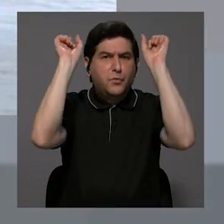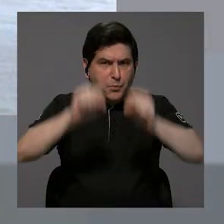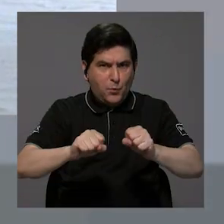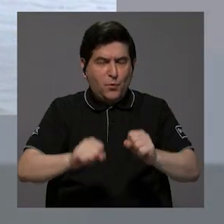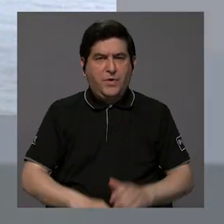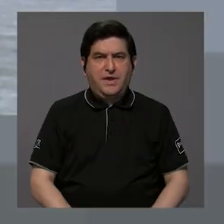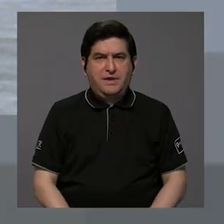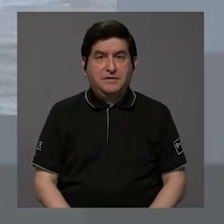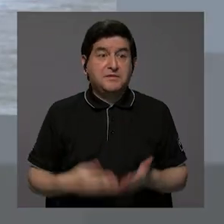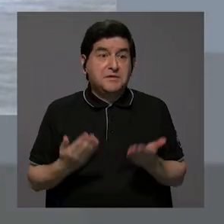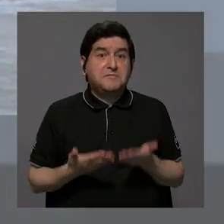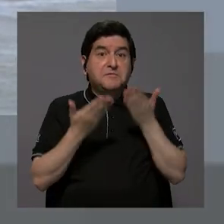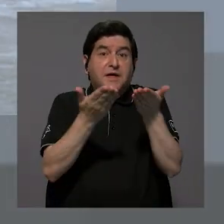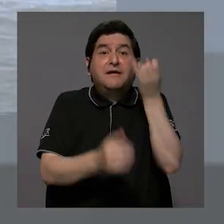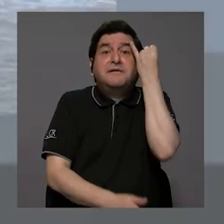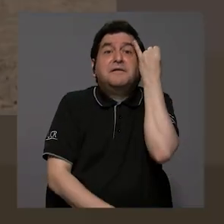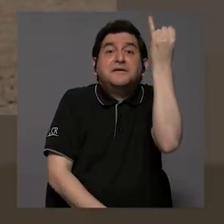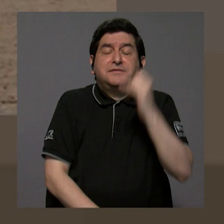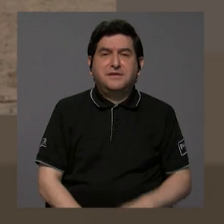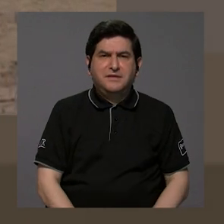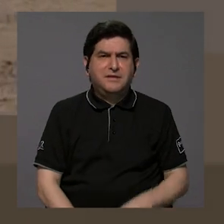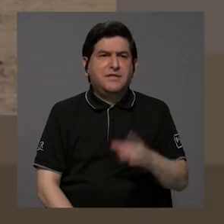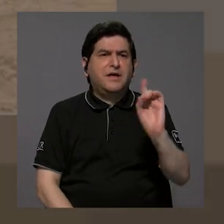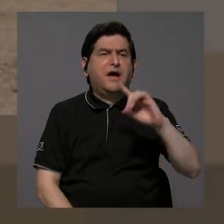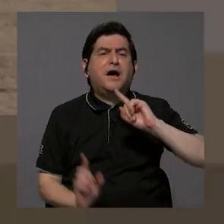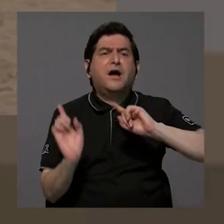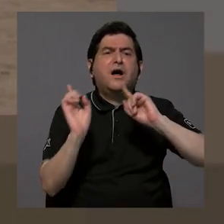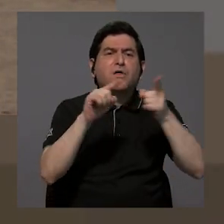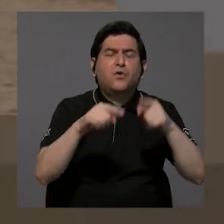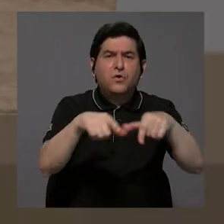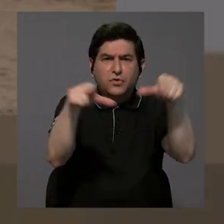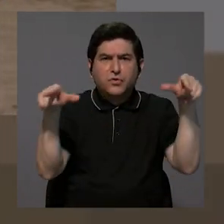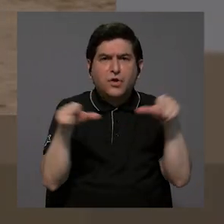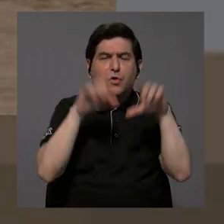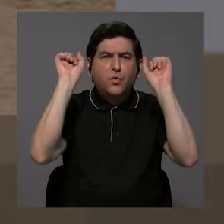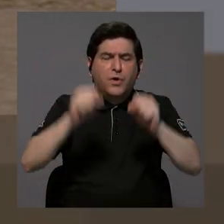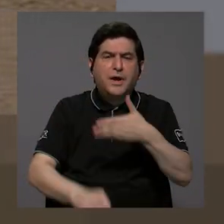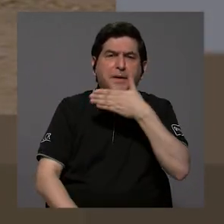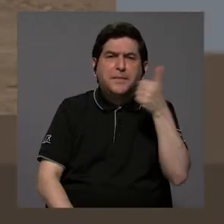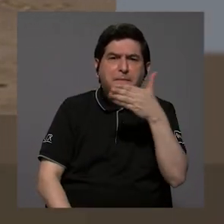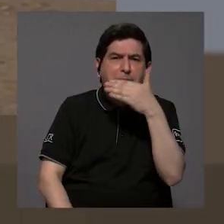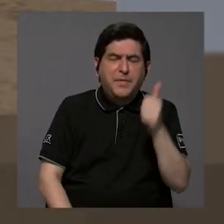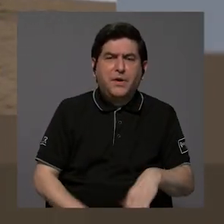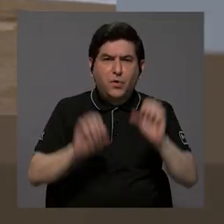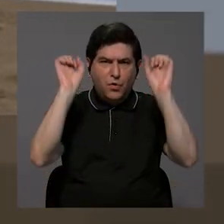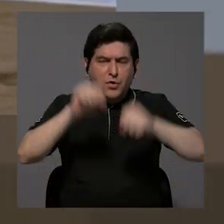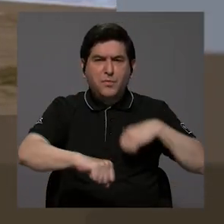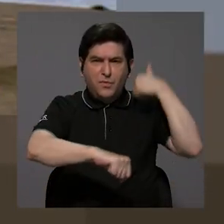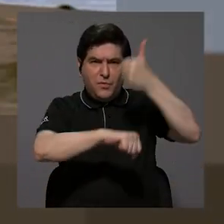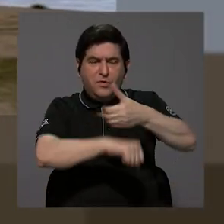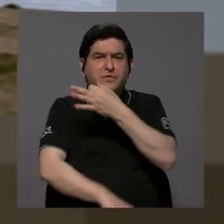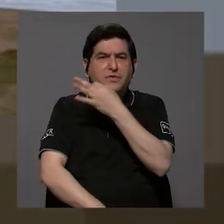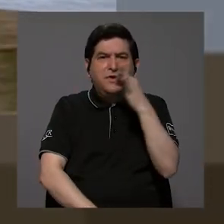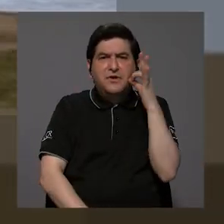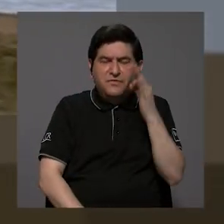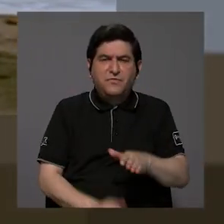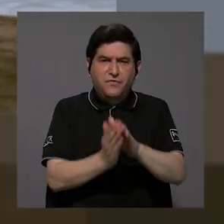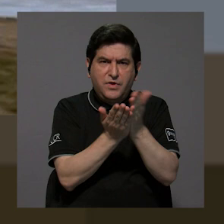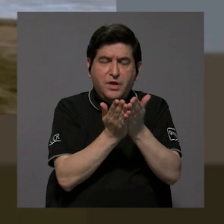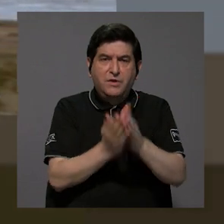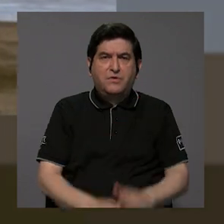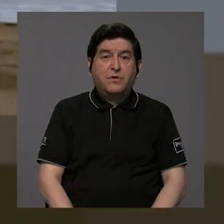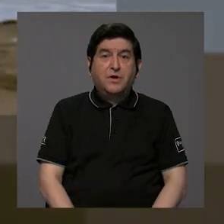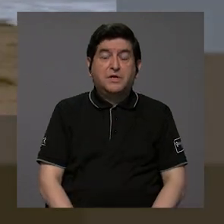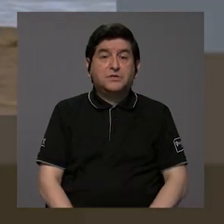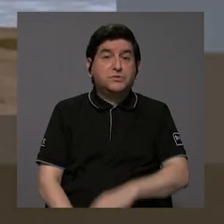justamente una luz de hacia dónde dirigirse o en qué sitios podría ser los mejores puntos para poder establecer estas granjas de ostrícolas y